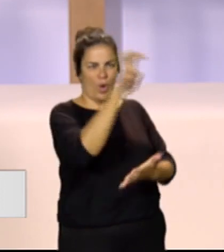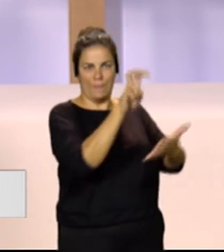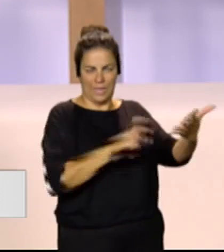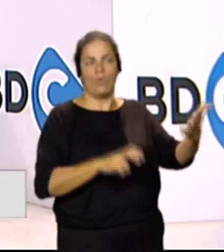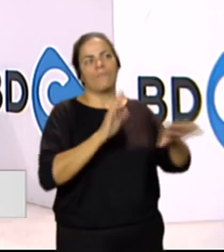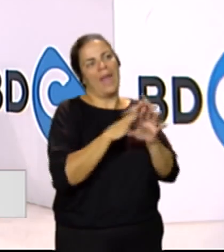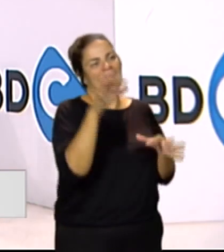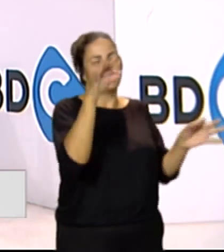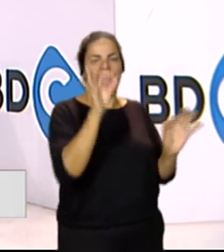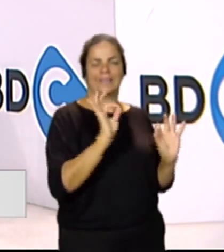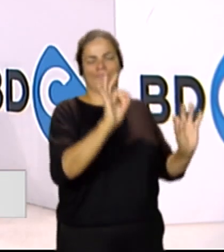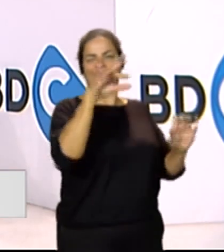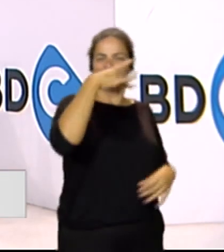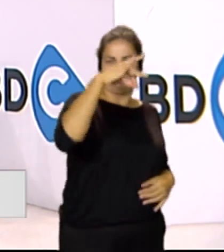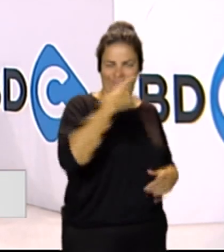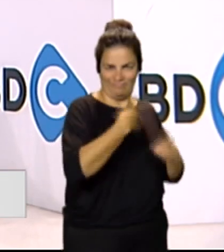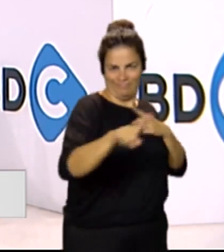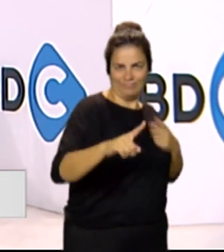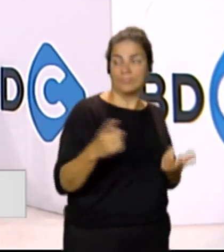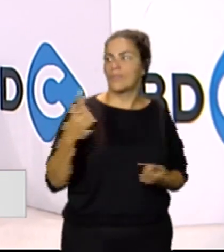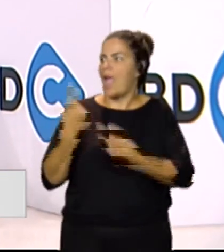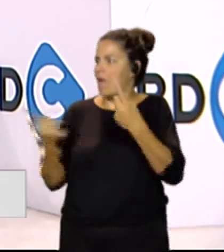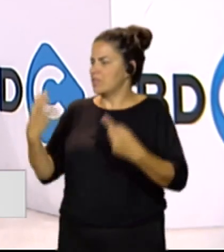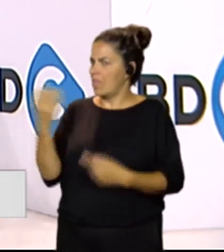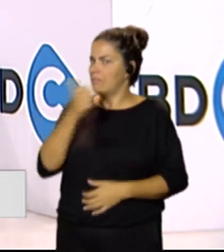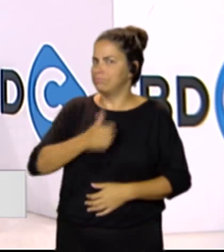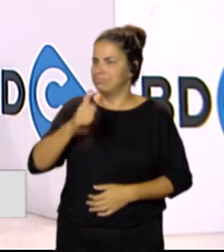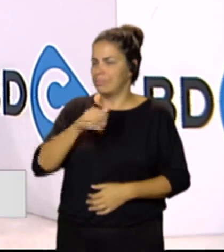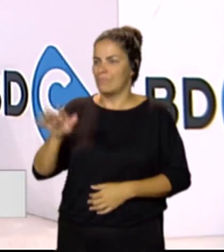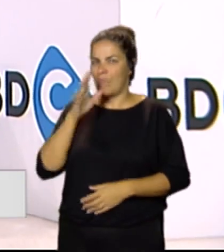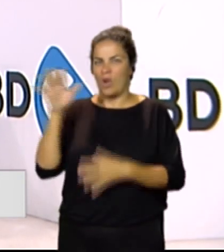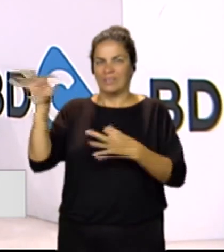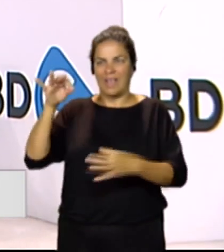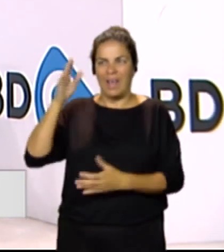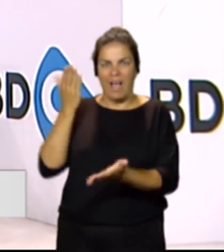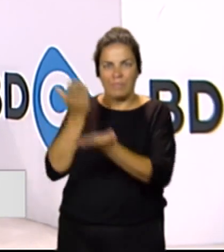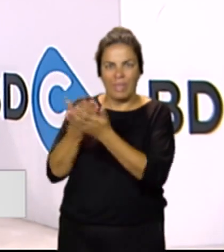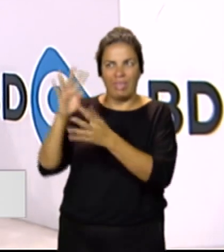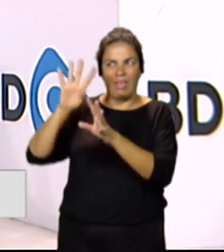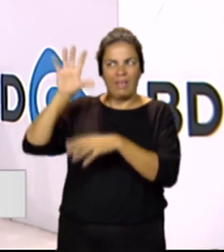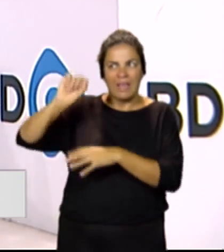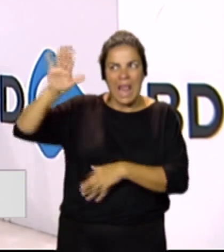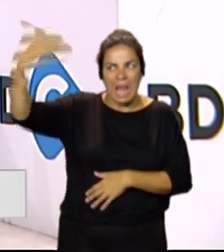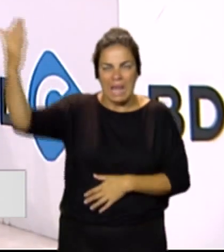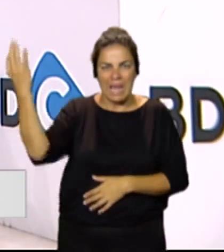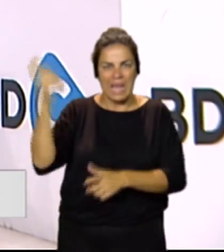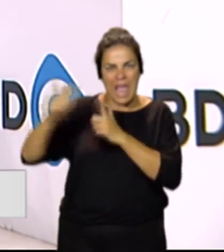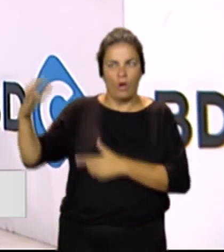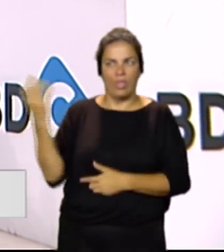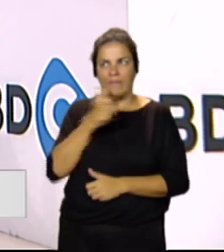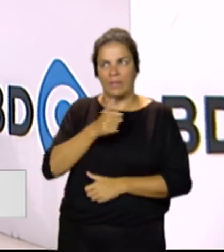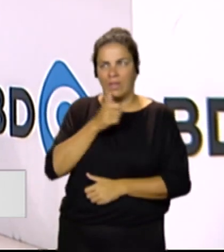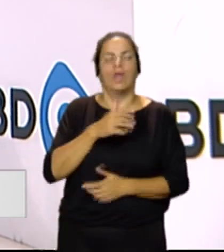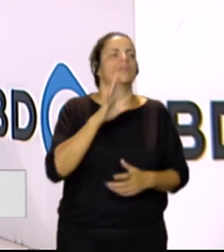más exclusivas. Claro, me imagino que a veces hay que armarse de paciencia, sobre todo cuando te llegan de tan lejos. Exacto, de mucha paciencia y planearlo mucho antes. Sí,